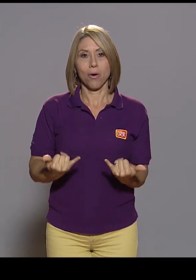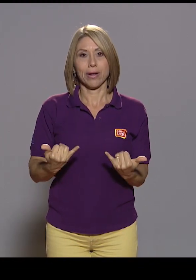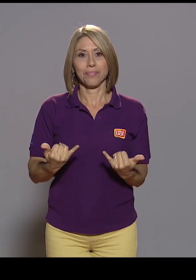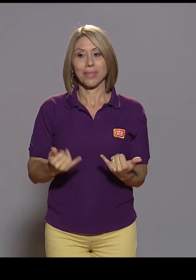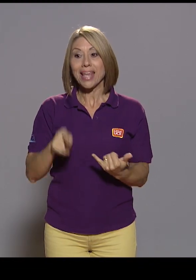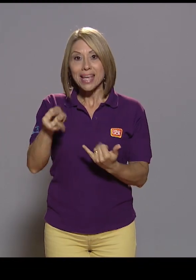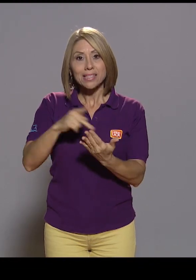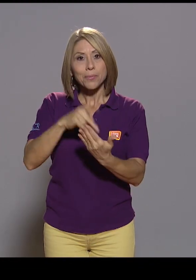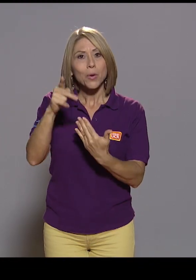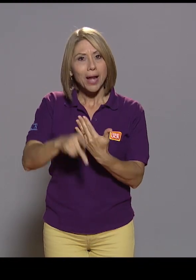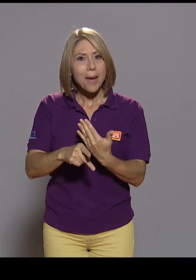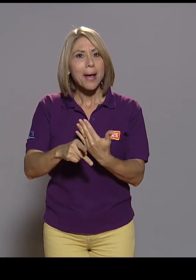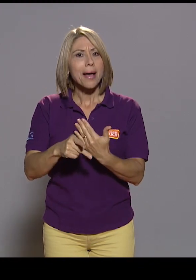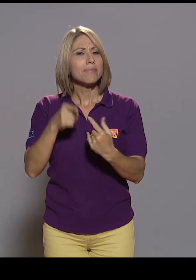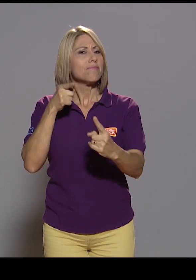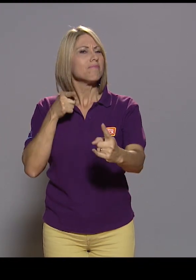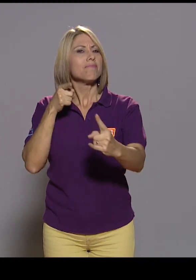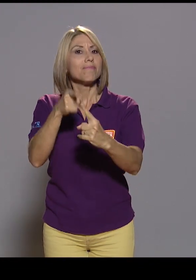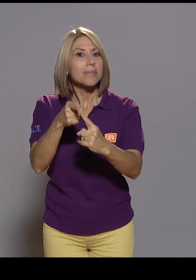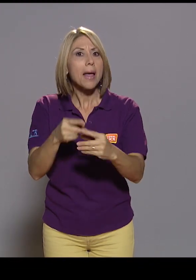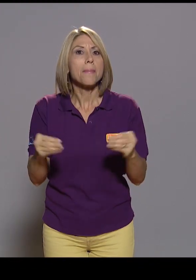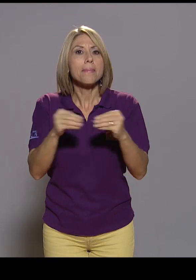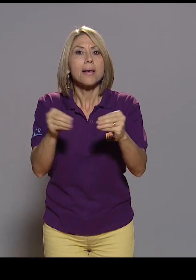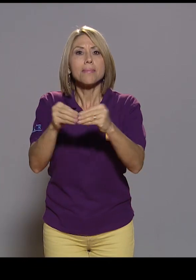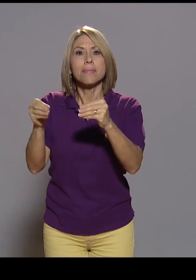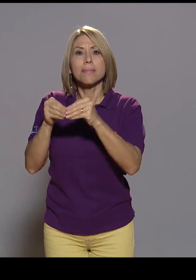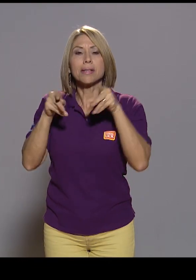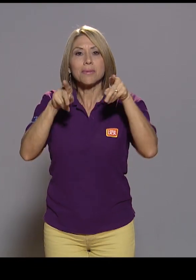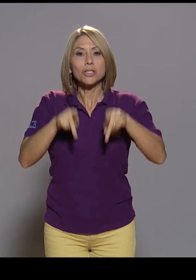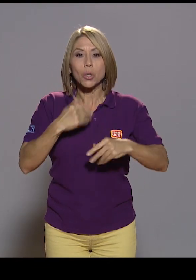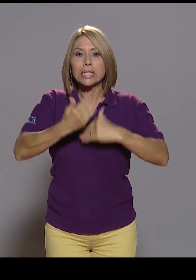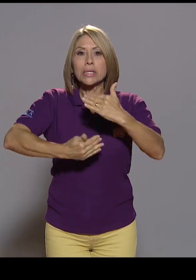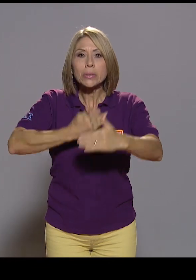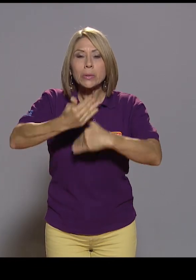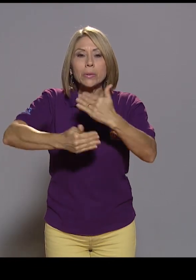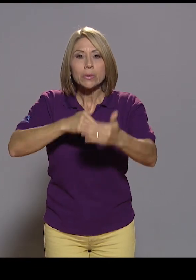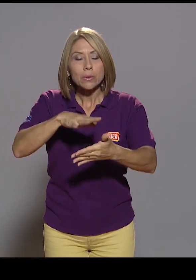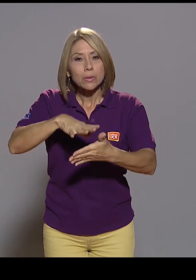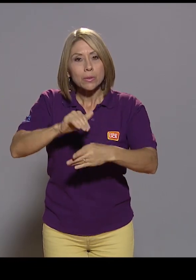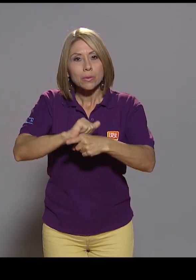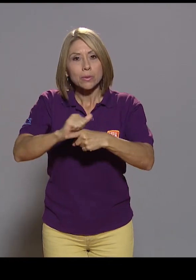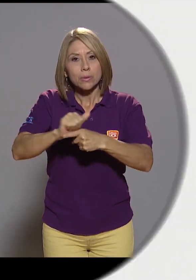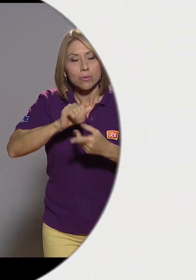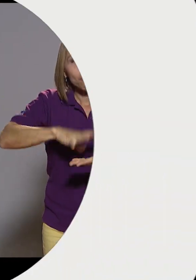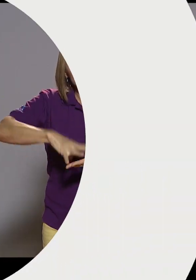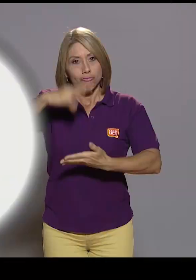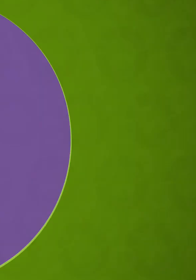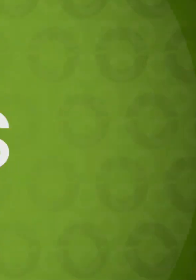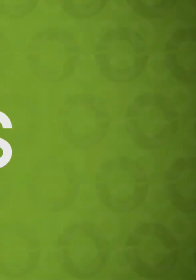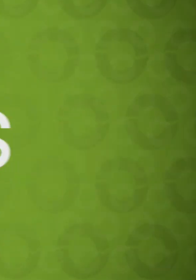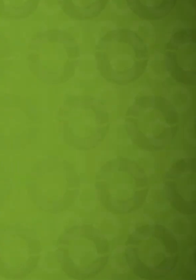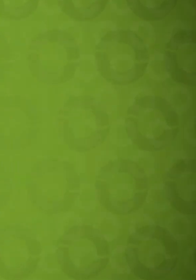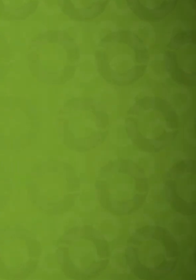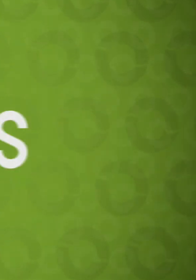es que sigamos cada vez capacitando más personas que puedan apoyar con este servicio.